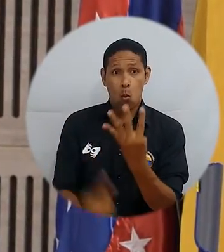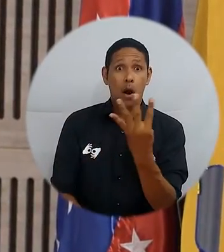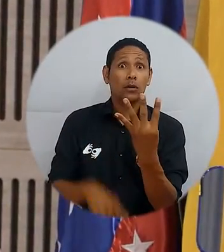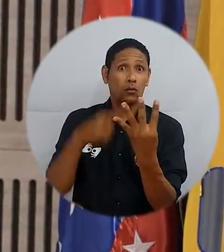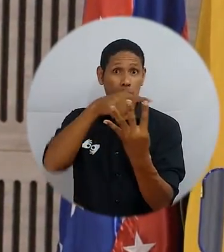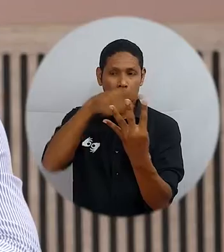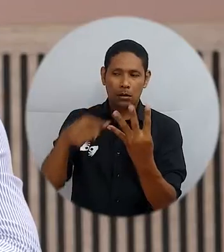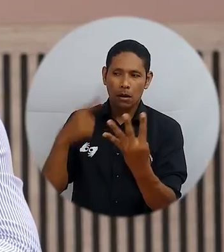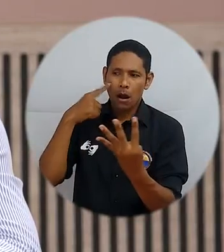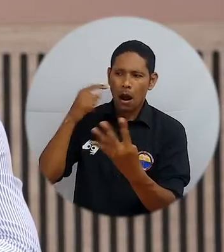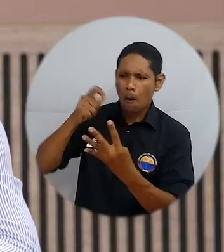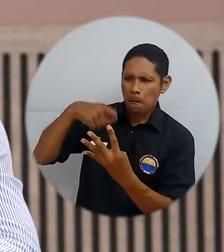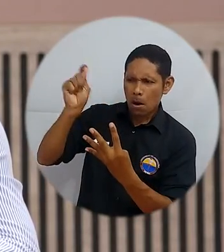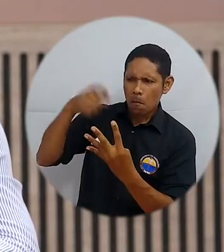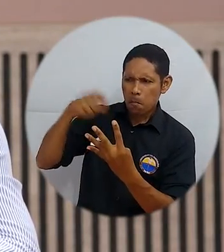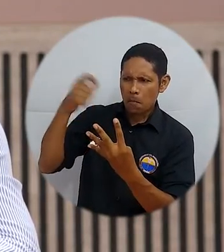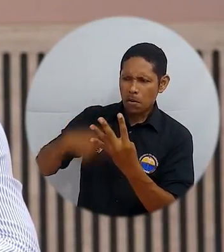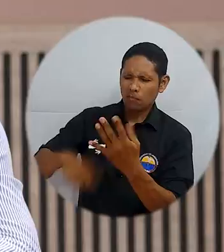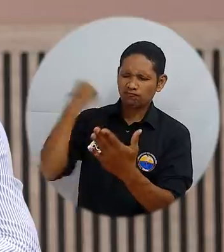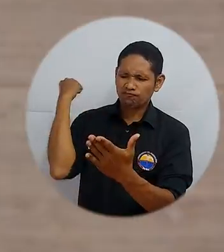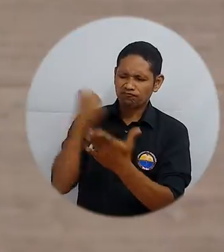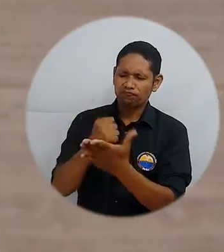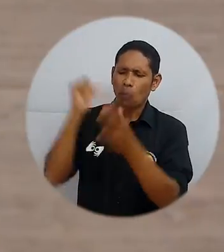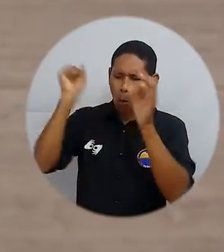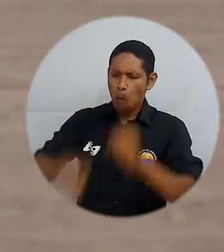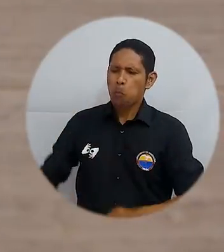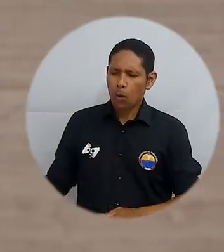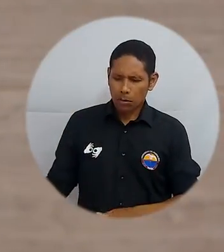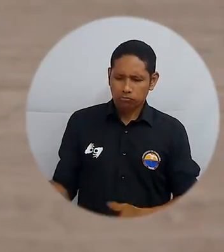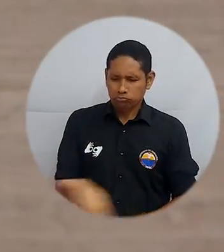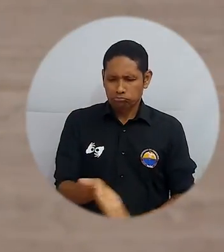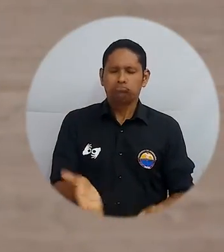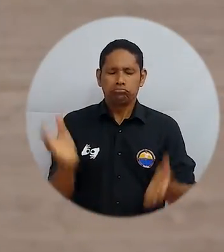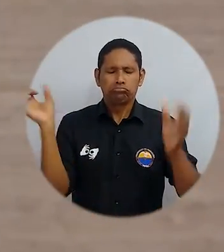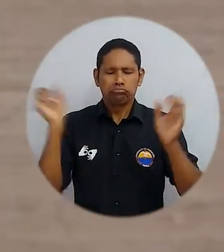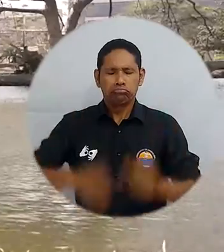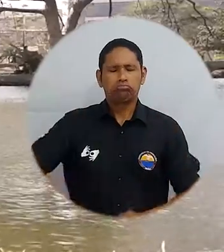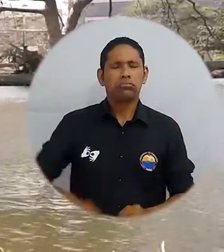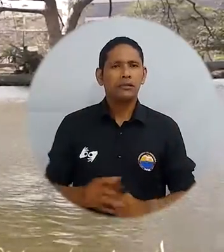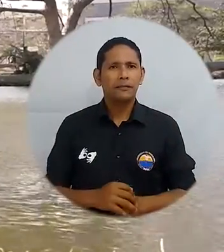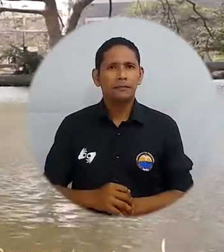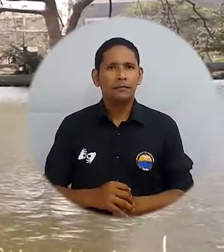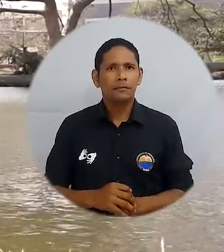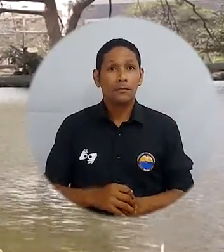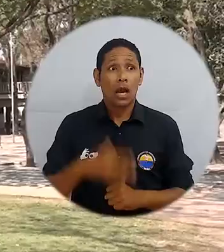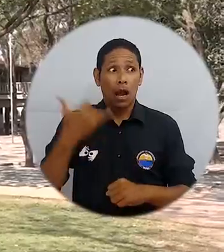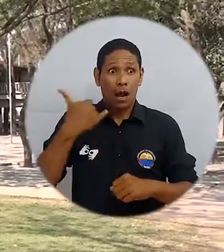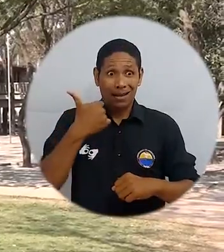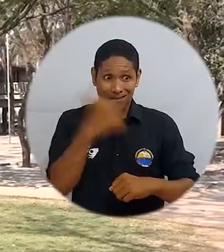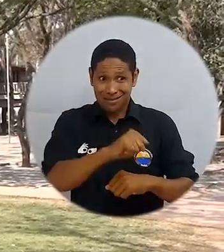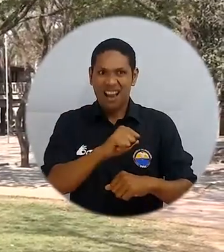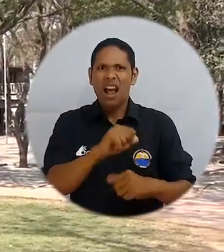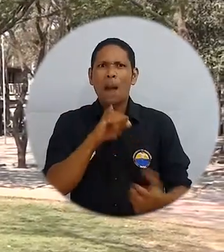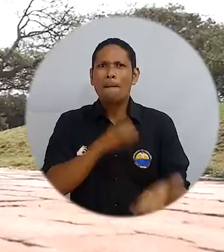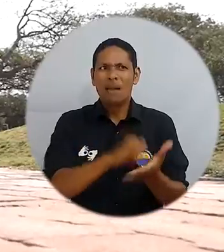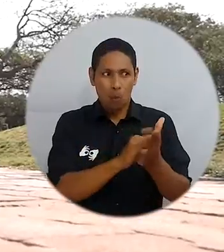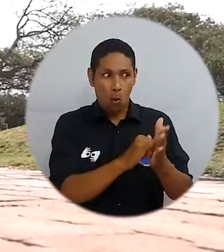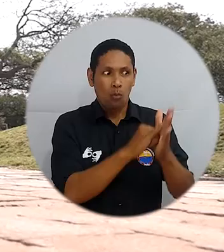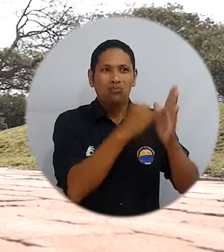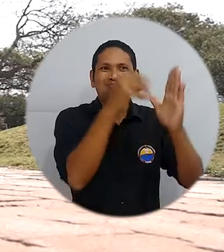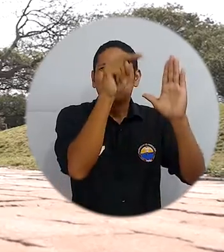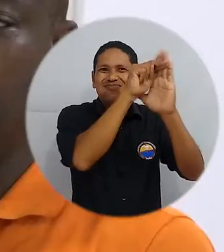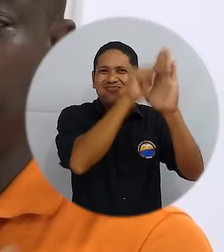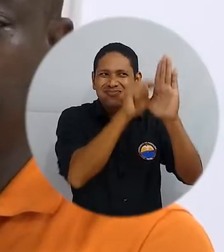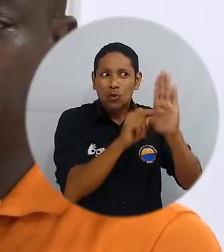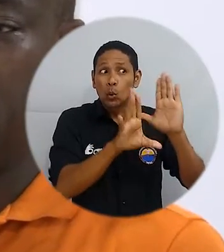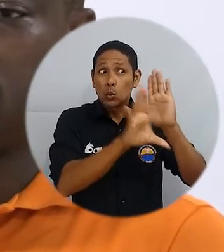quienes cumplieron con los requisitos y calidades necesarias para ser candidatos al cargo de rector, estipuladas en el Estatuto General de la Universidad.